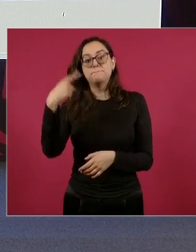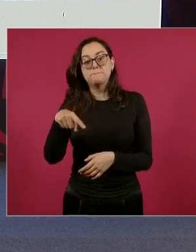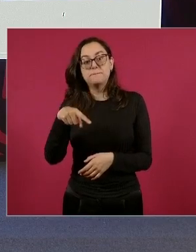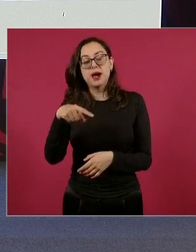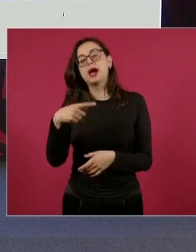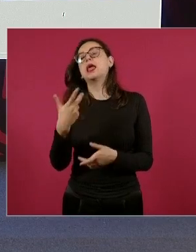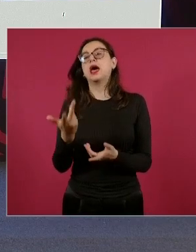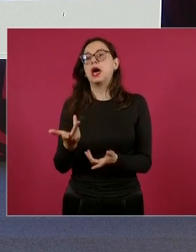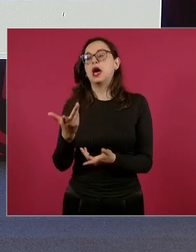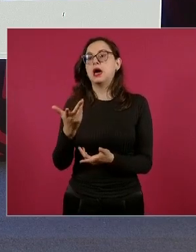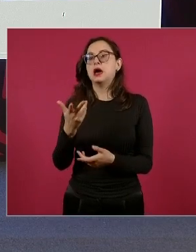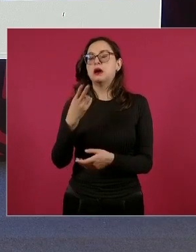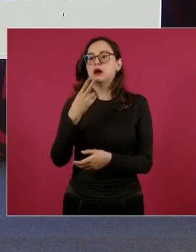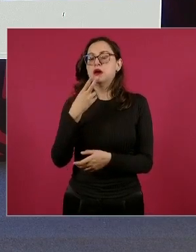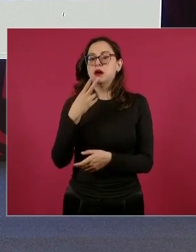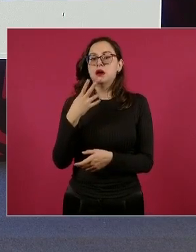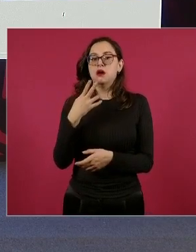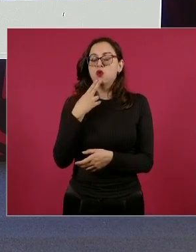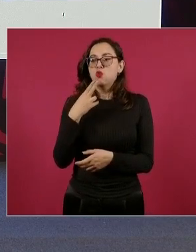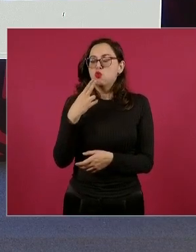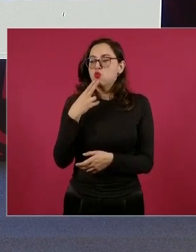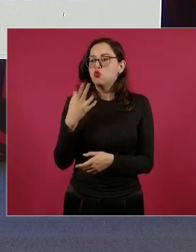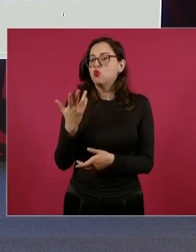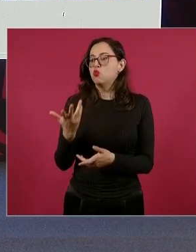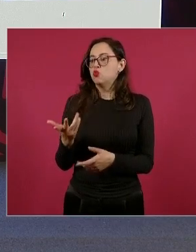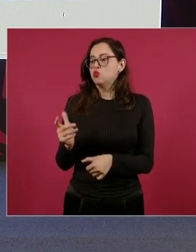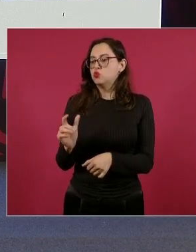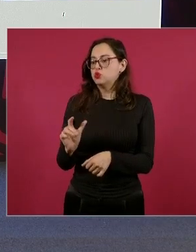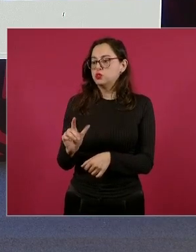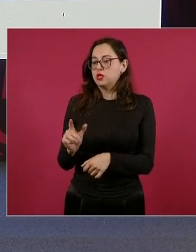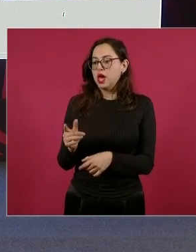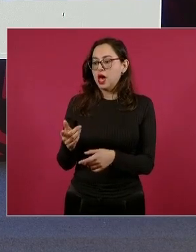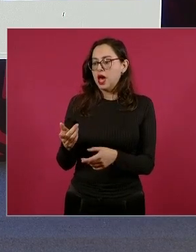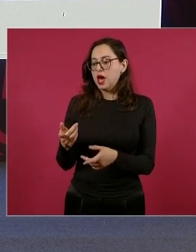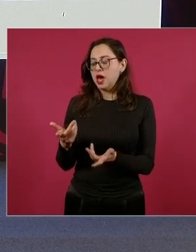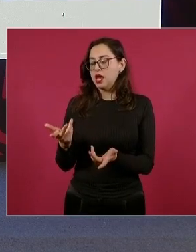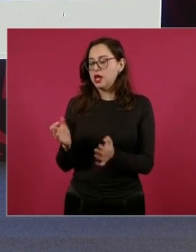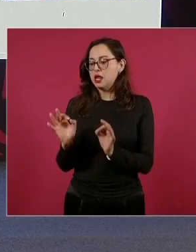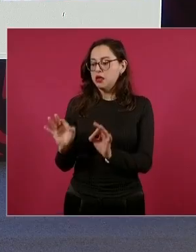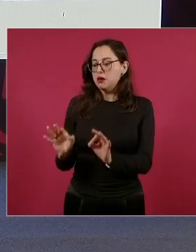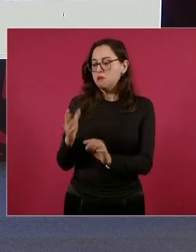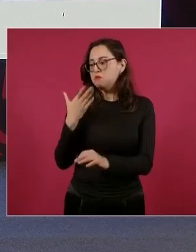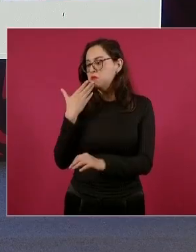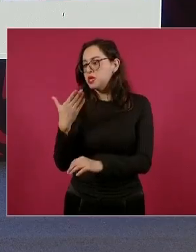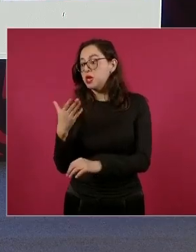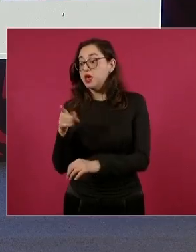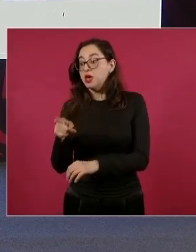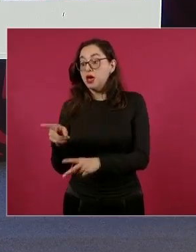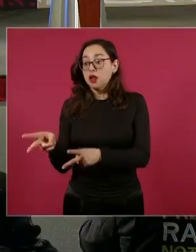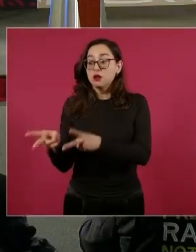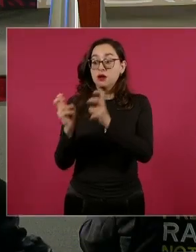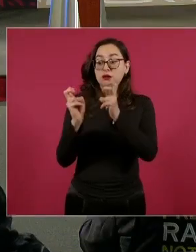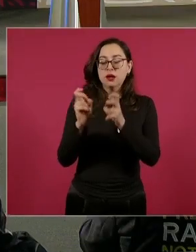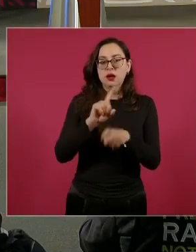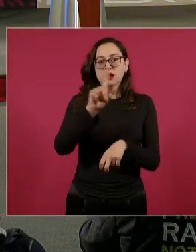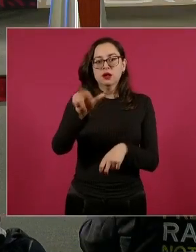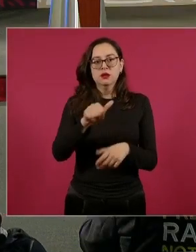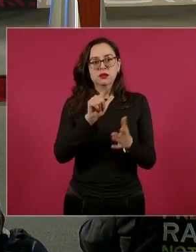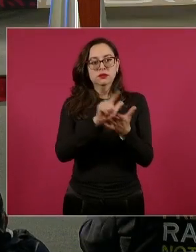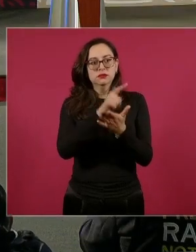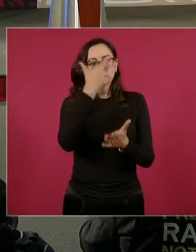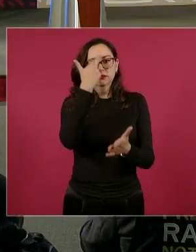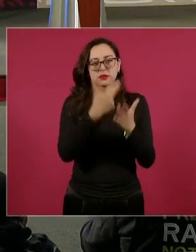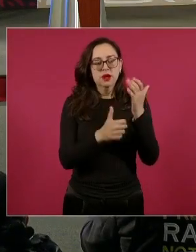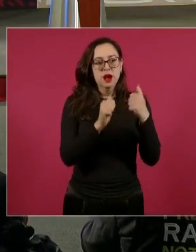ser usados en cualquier delito que pueda ocurrir en estos municipios. Eso